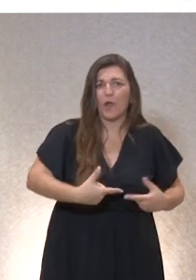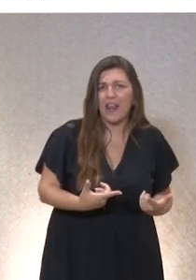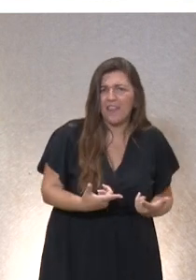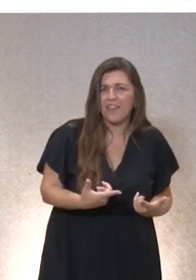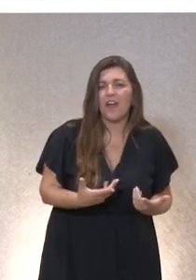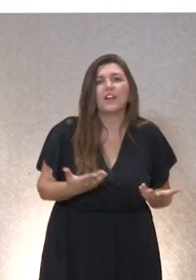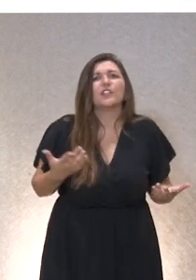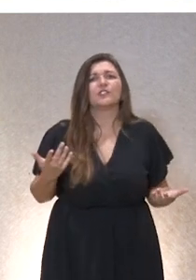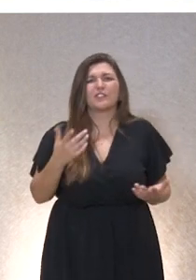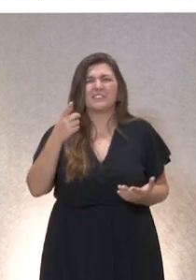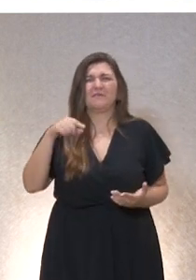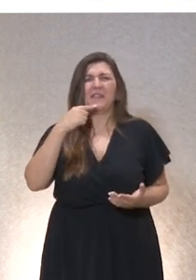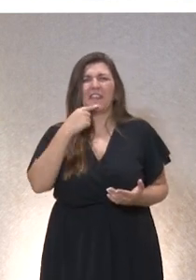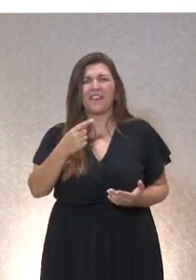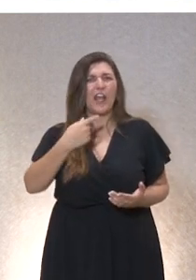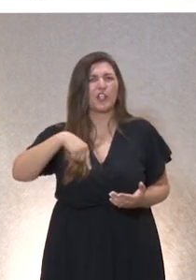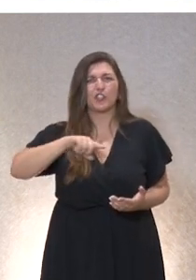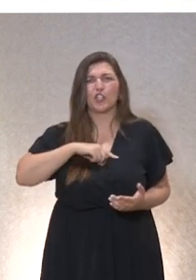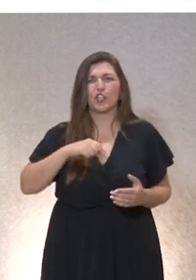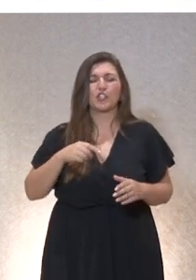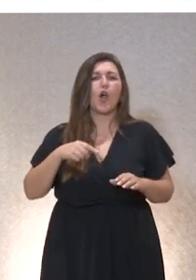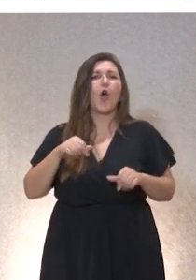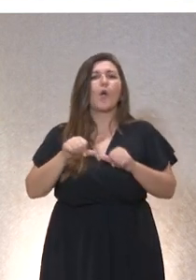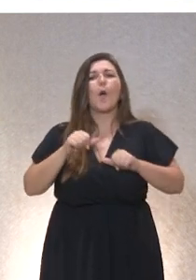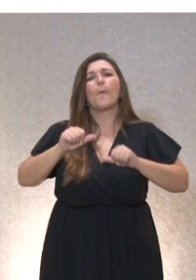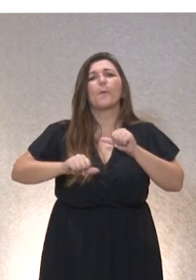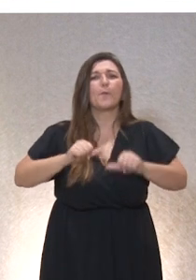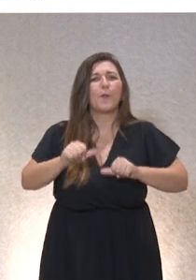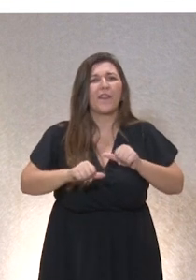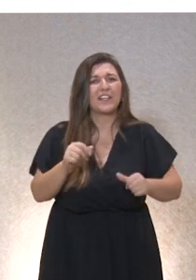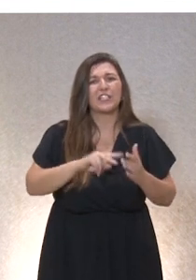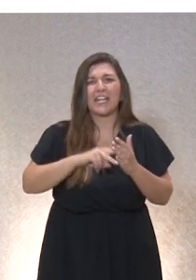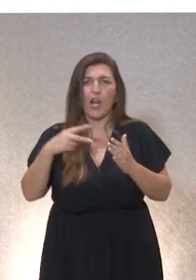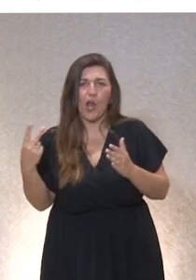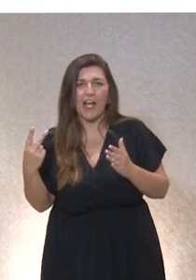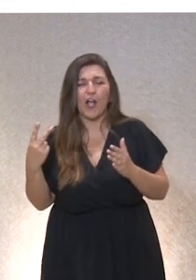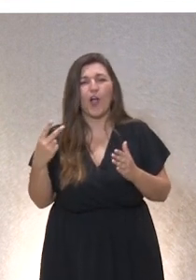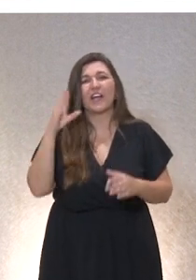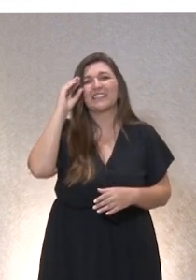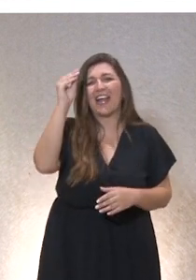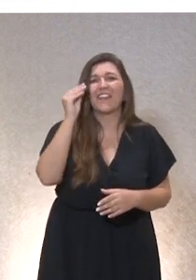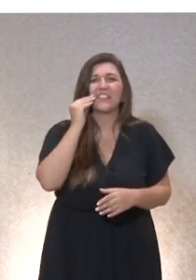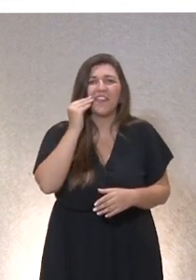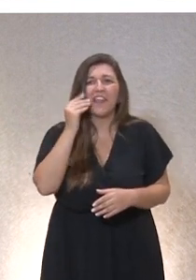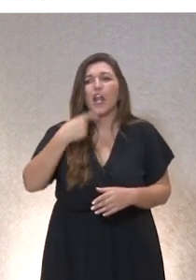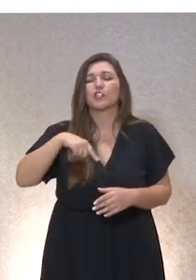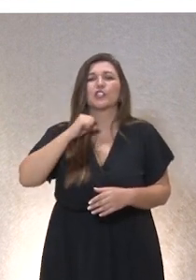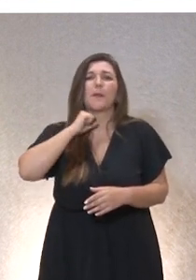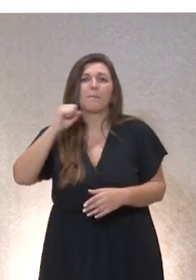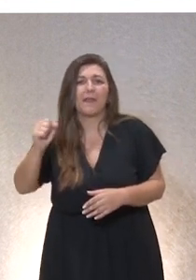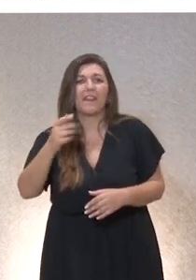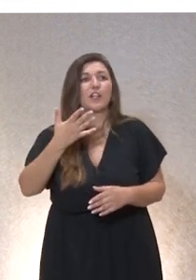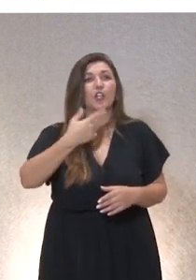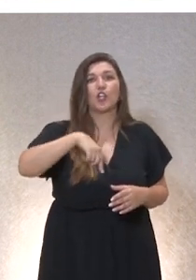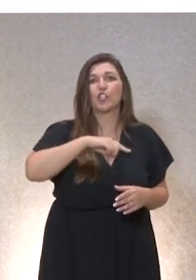vamos a tener que someternos a los procesos tecnológicos y de inteligencia artificial y por lo tanto no vamos a ser libres porque vamos a depender de las